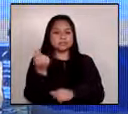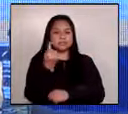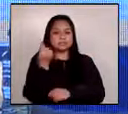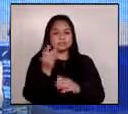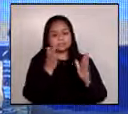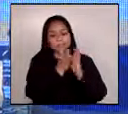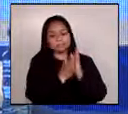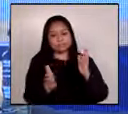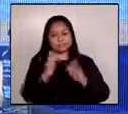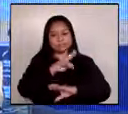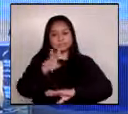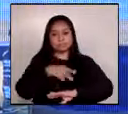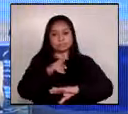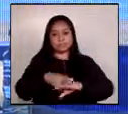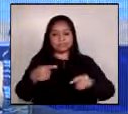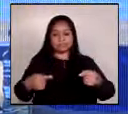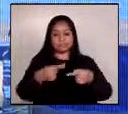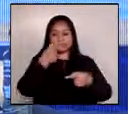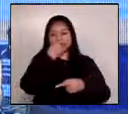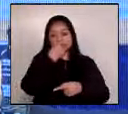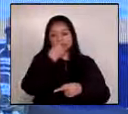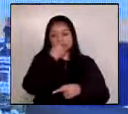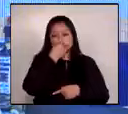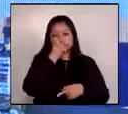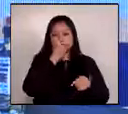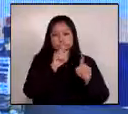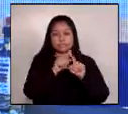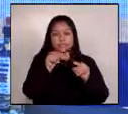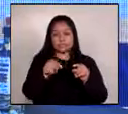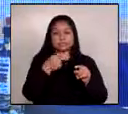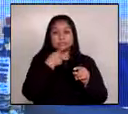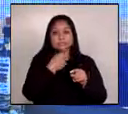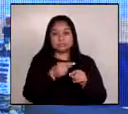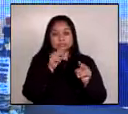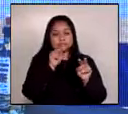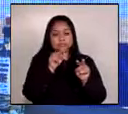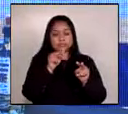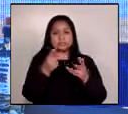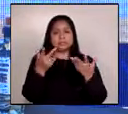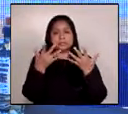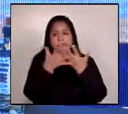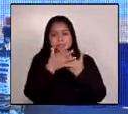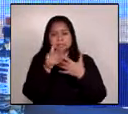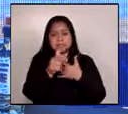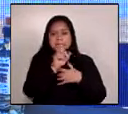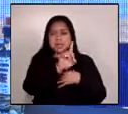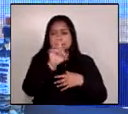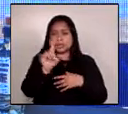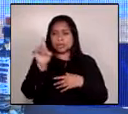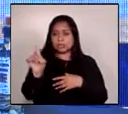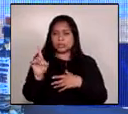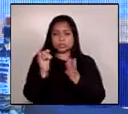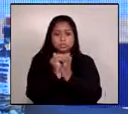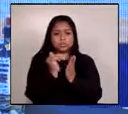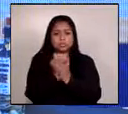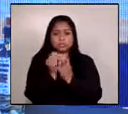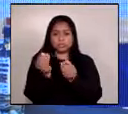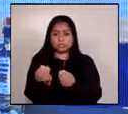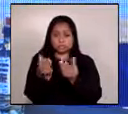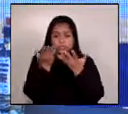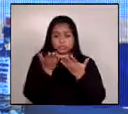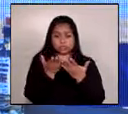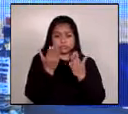nacional contra la corrupción y también el rol que cada una de estas instituciones juega en proporcionar o formular